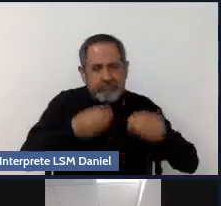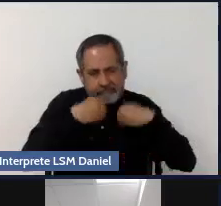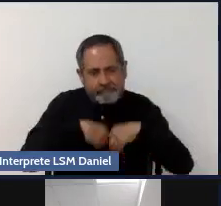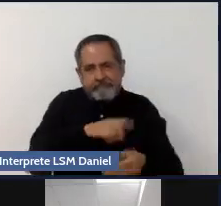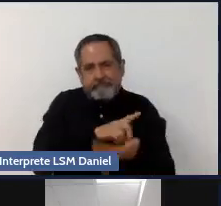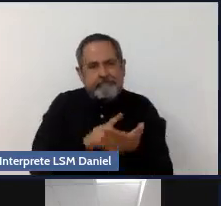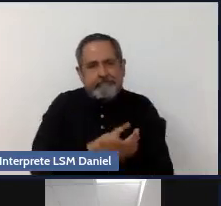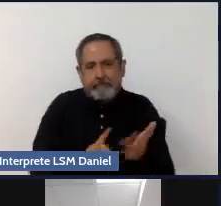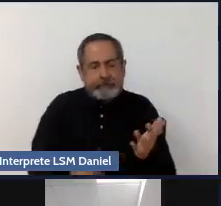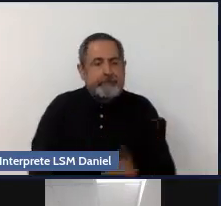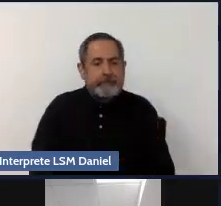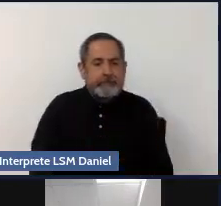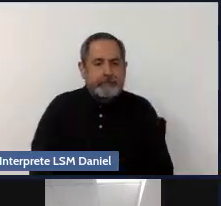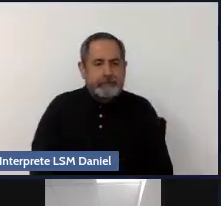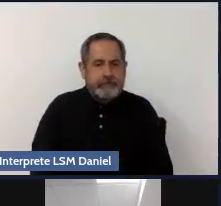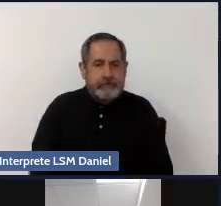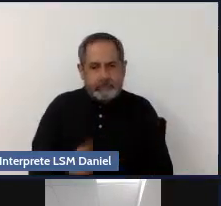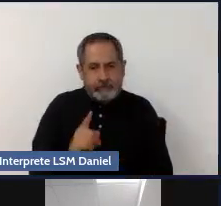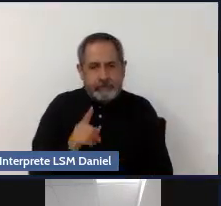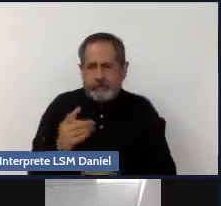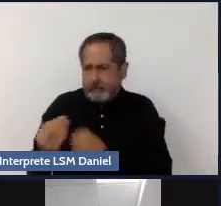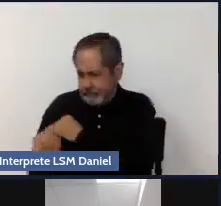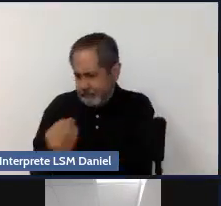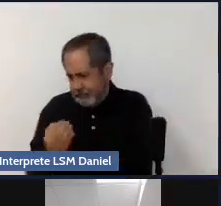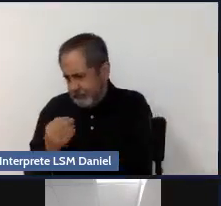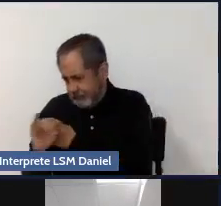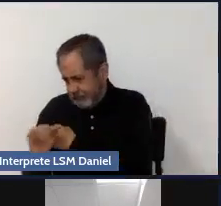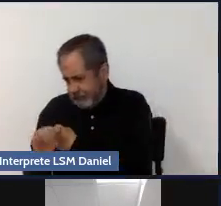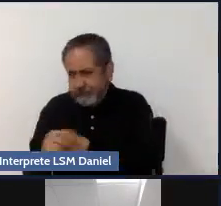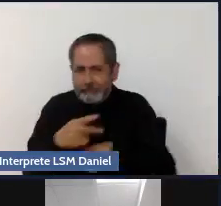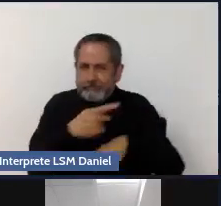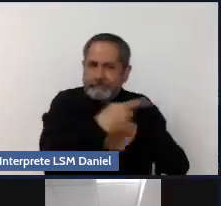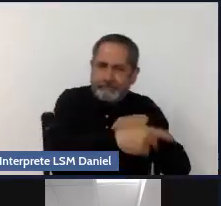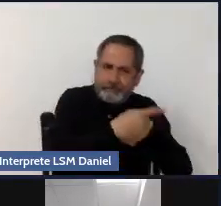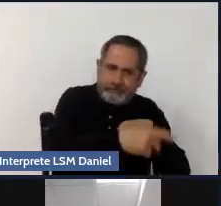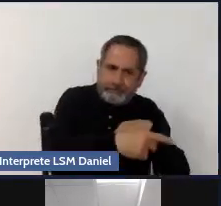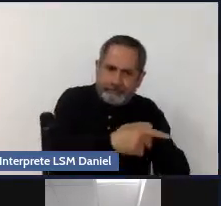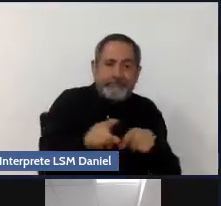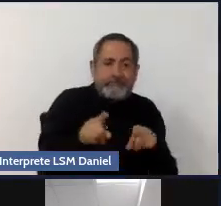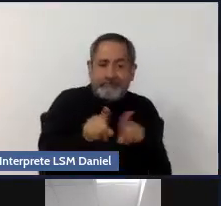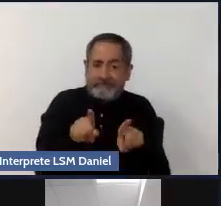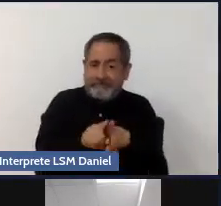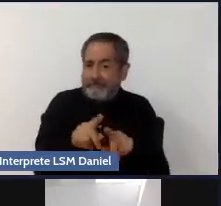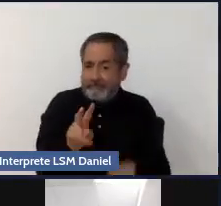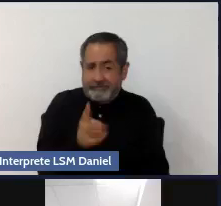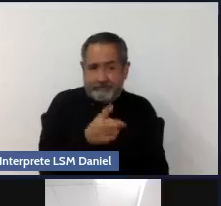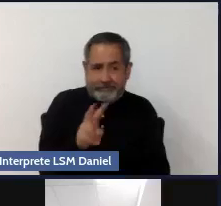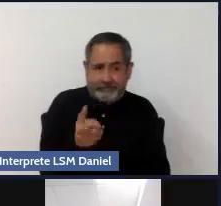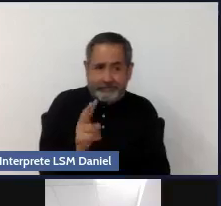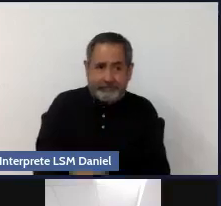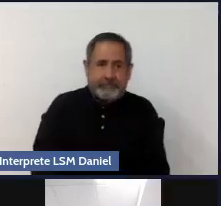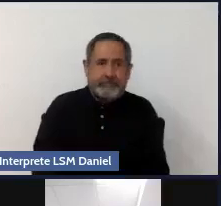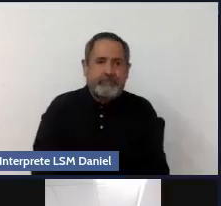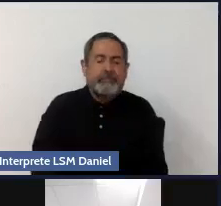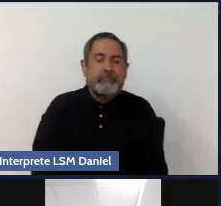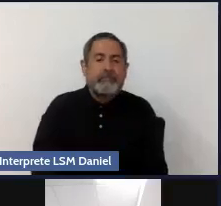Sí puede ser ese factor de protección, pero también el de riesgo. La que sigue.